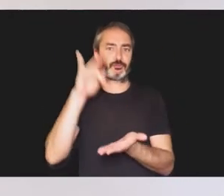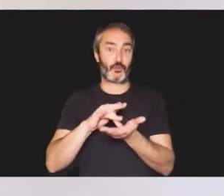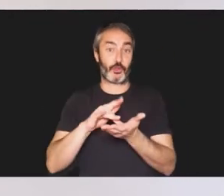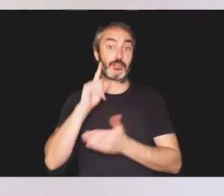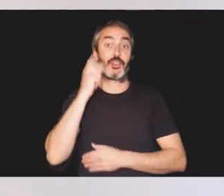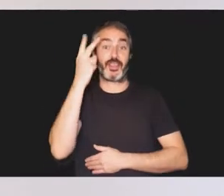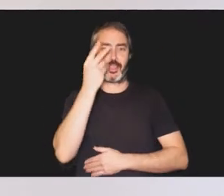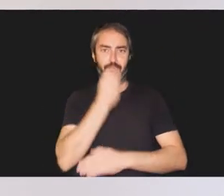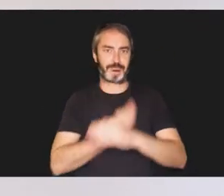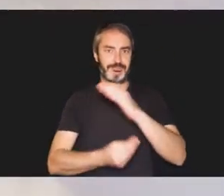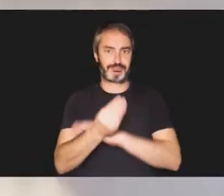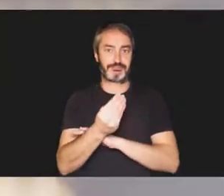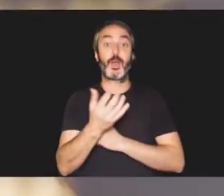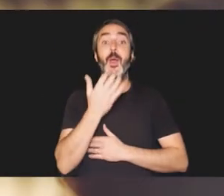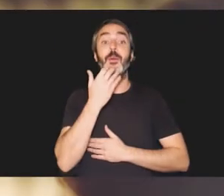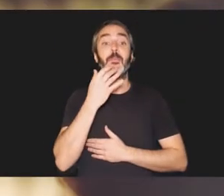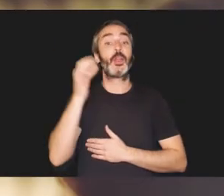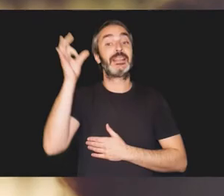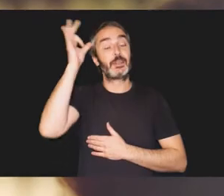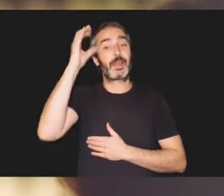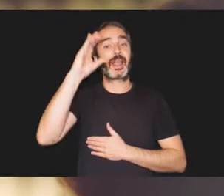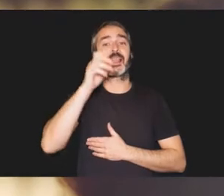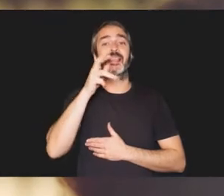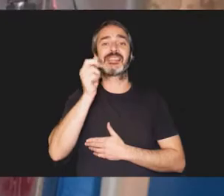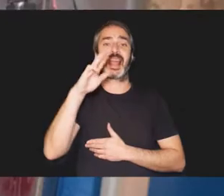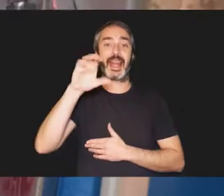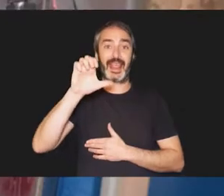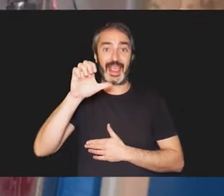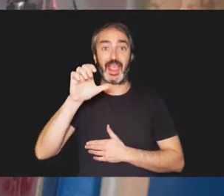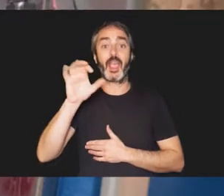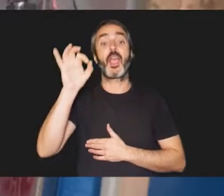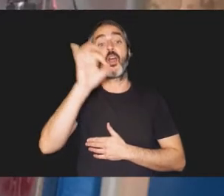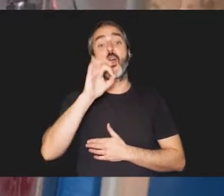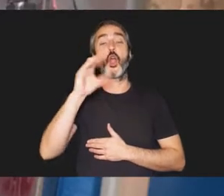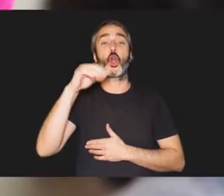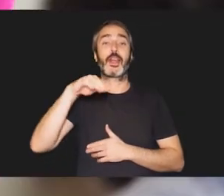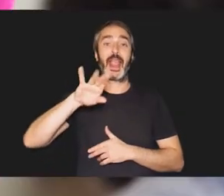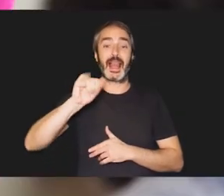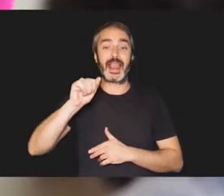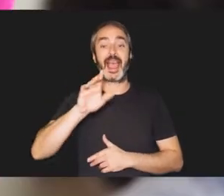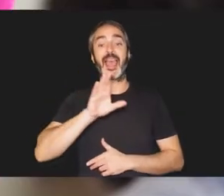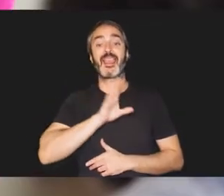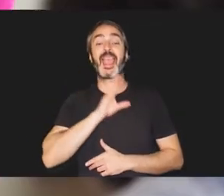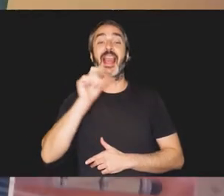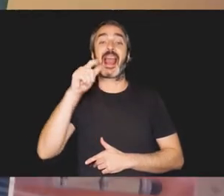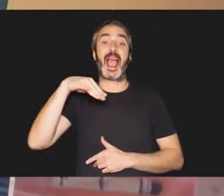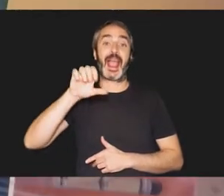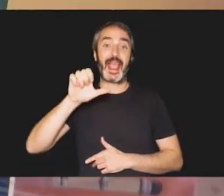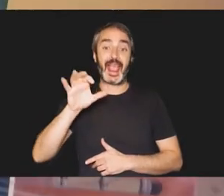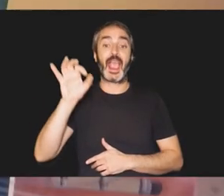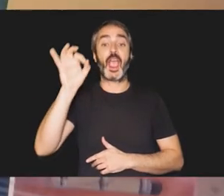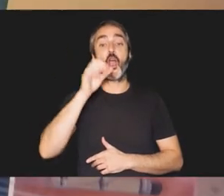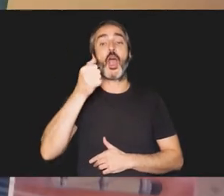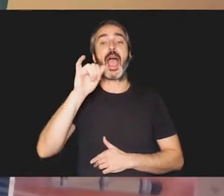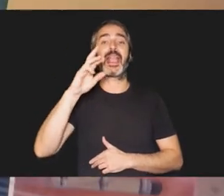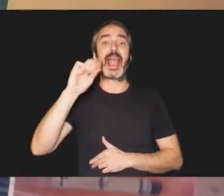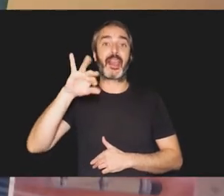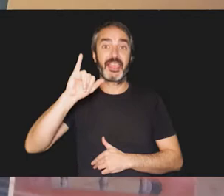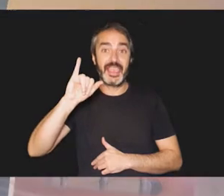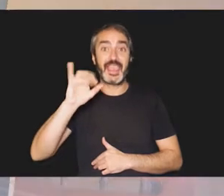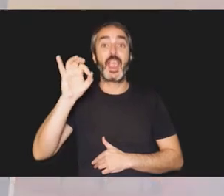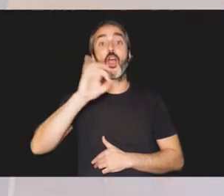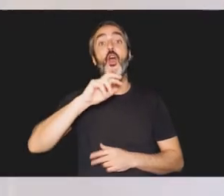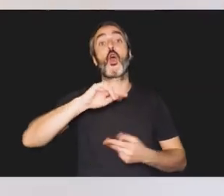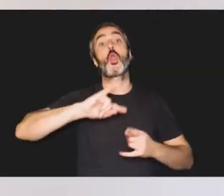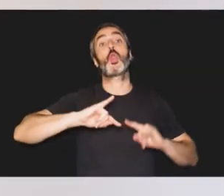a la sordocera congénita. Es el caso del síndrome de Chartres, el de Cornelia de Lange, el de Aicardi o el de la duplicación del cromosoma 6, entre